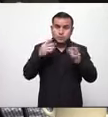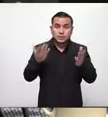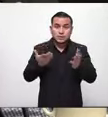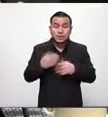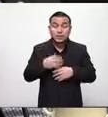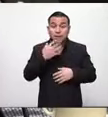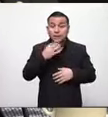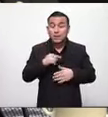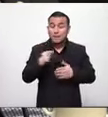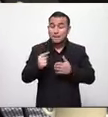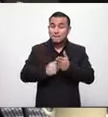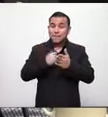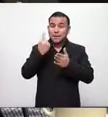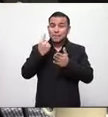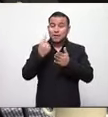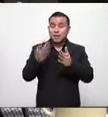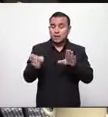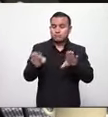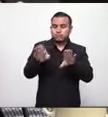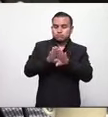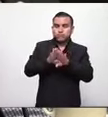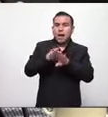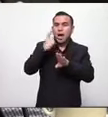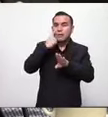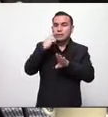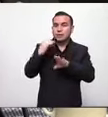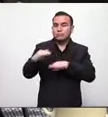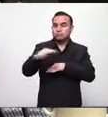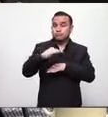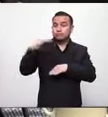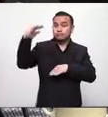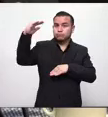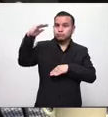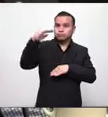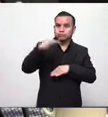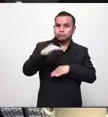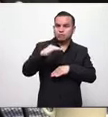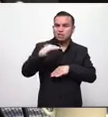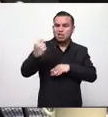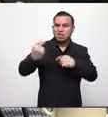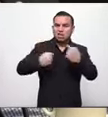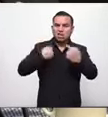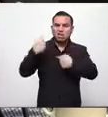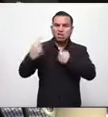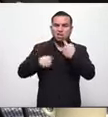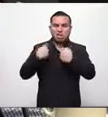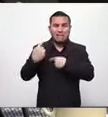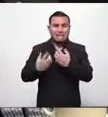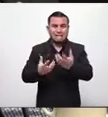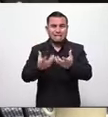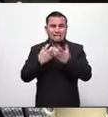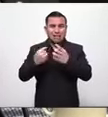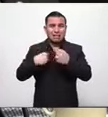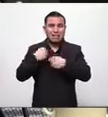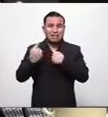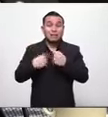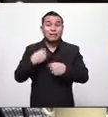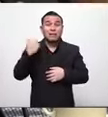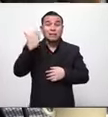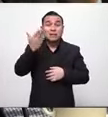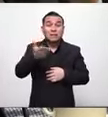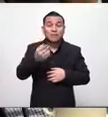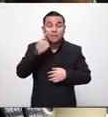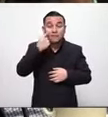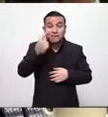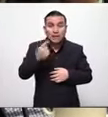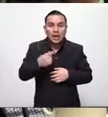él fue el primero en cerrar lo que es el aeropuerto fue criticado por esta acción pero posteriormente